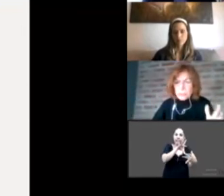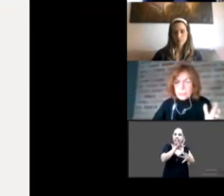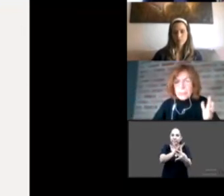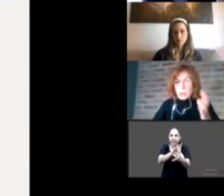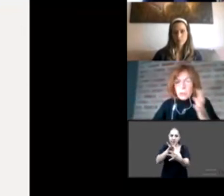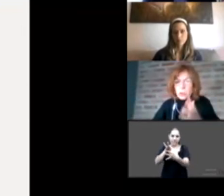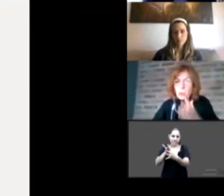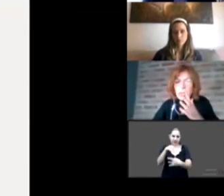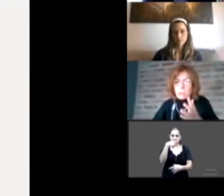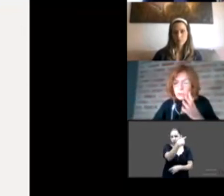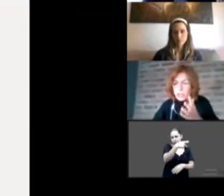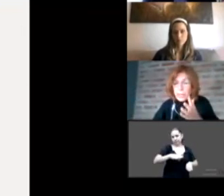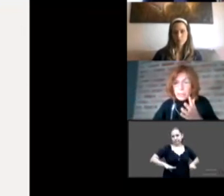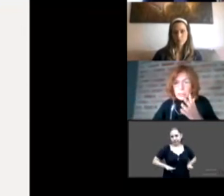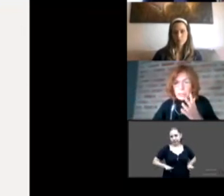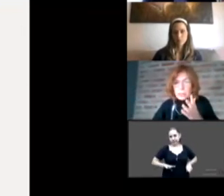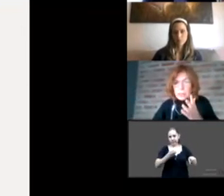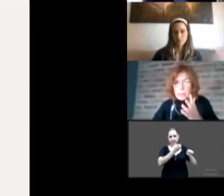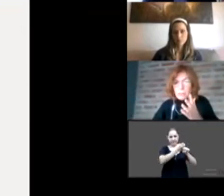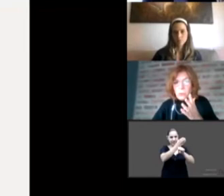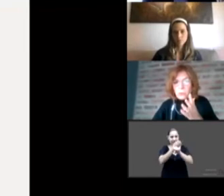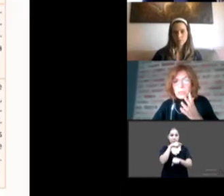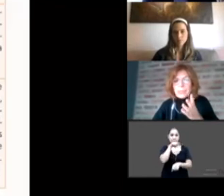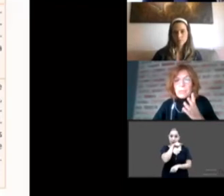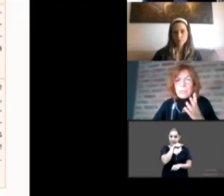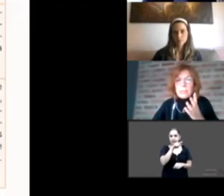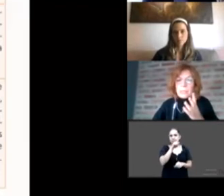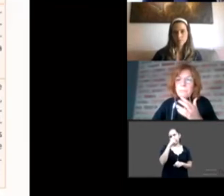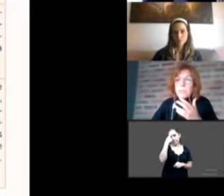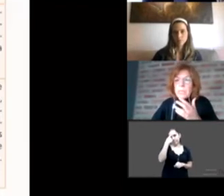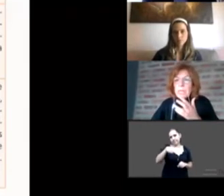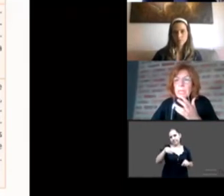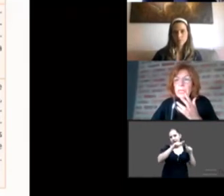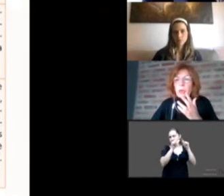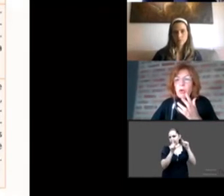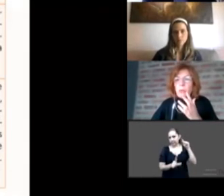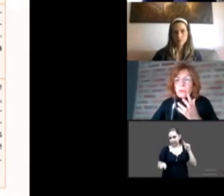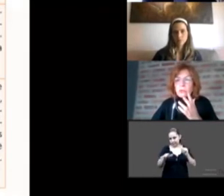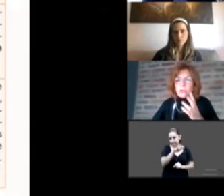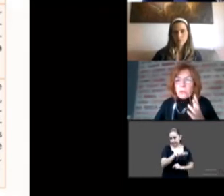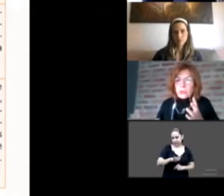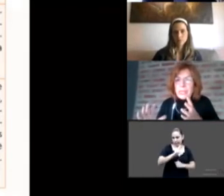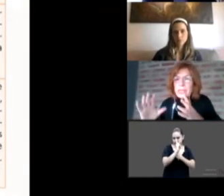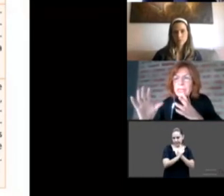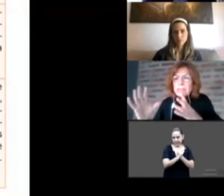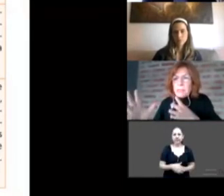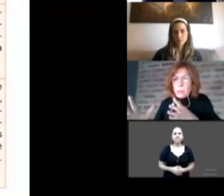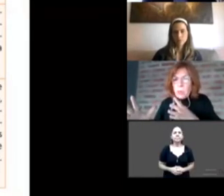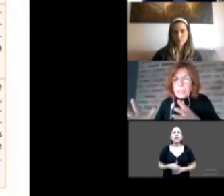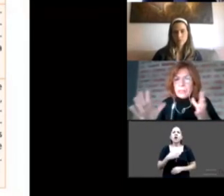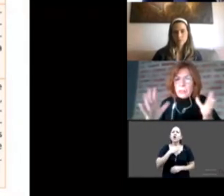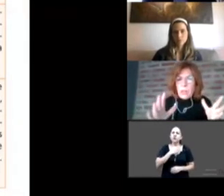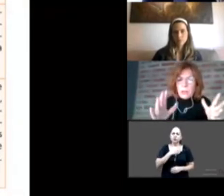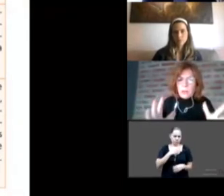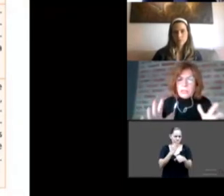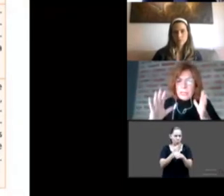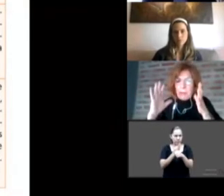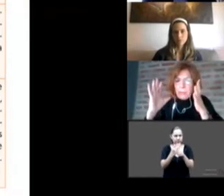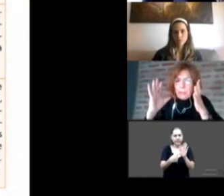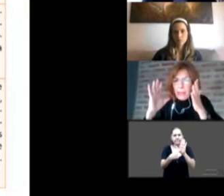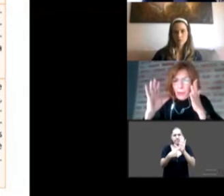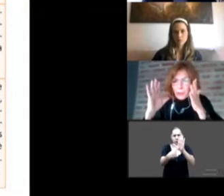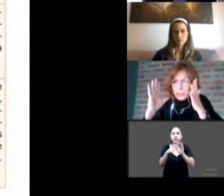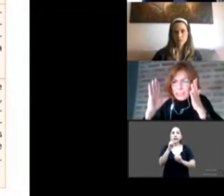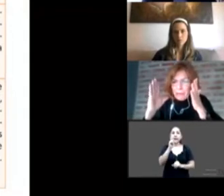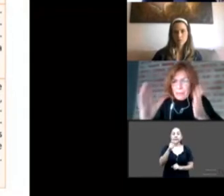Entonces, lo que yo voy a mostrar, muy sucintamente, es como nosotros, en ese manual, este cuadro está en